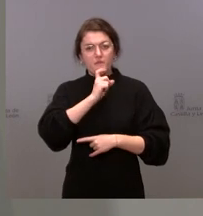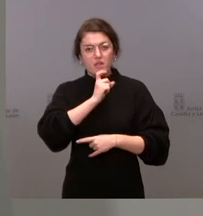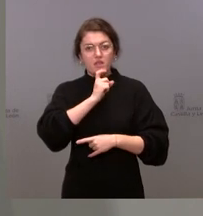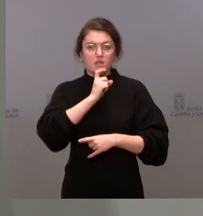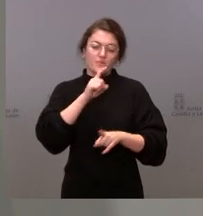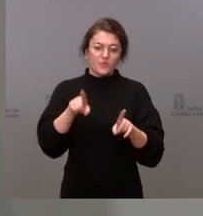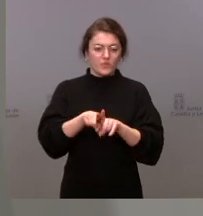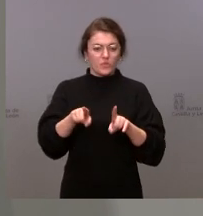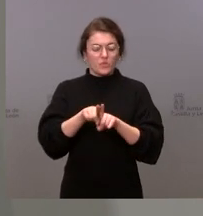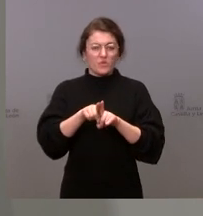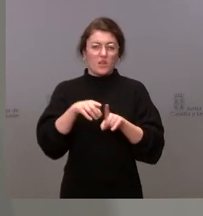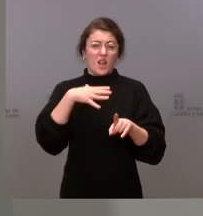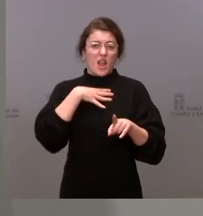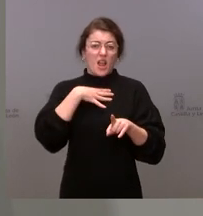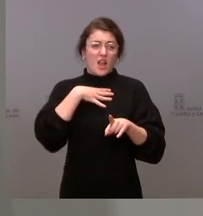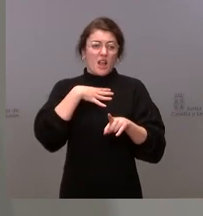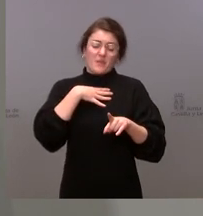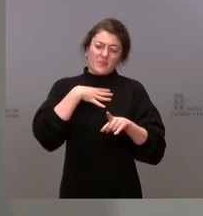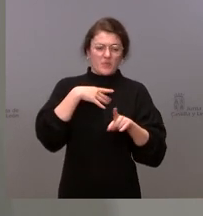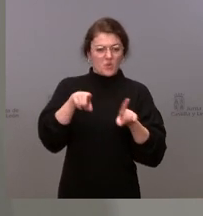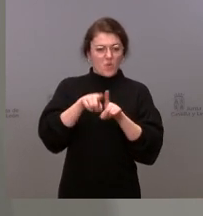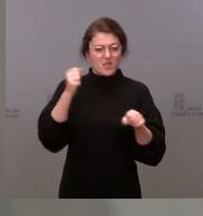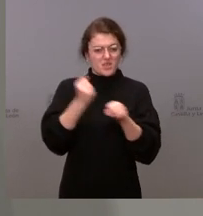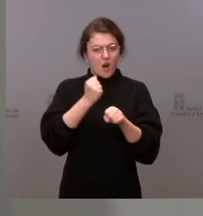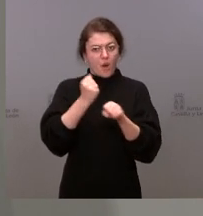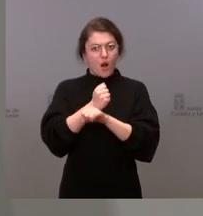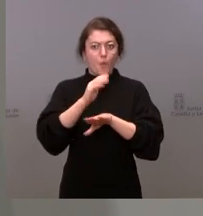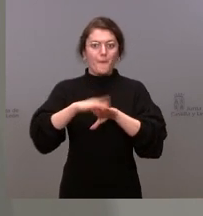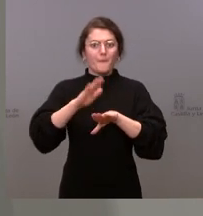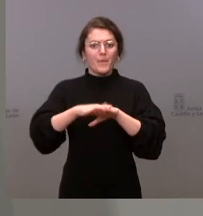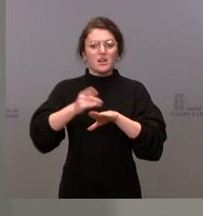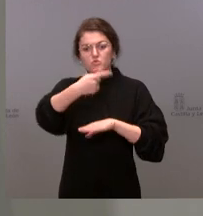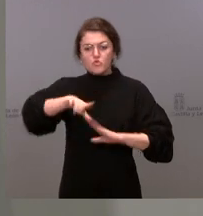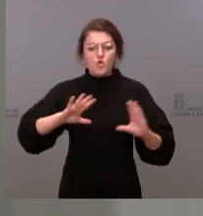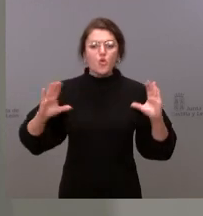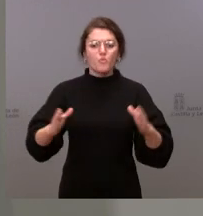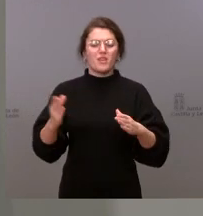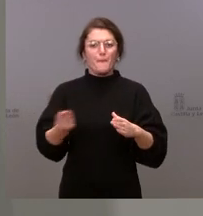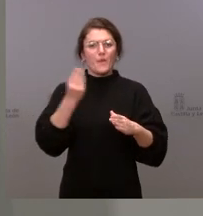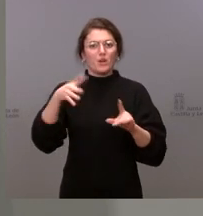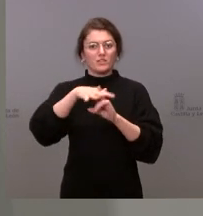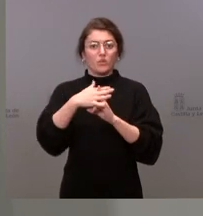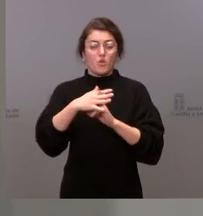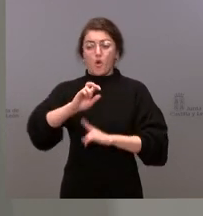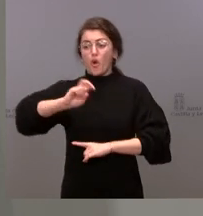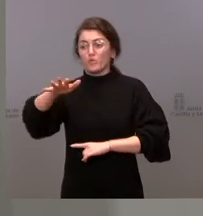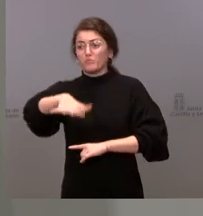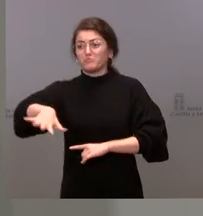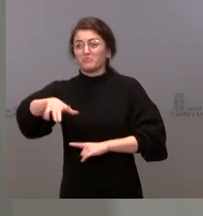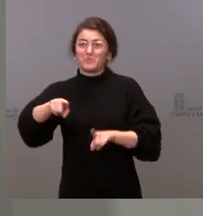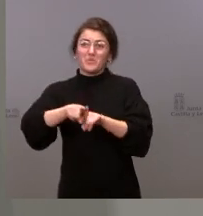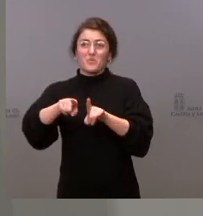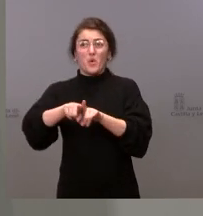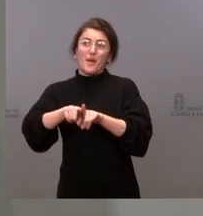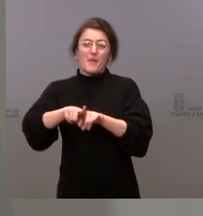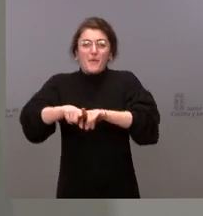por mejorar la situación de la comunidad. Y los que están en otras cosas, están en otras cosas, pero porque es no tienen otras cosas en las que